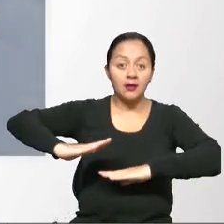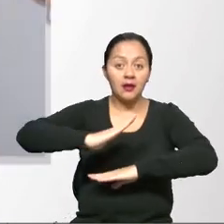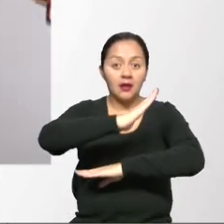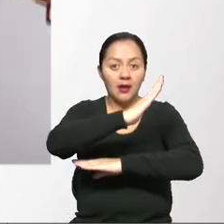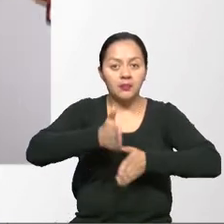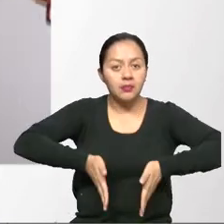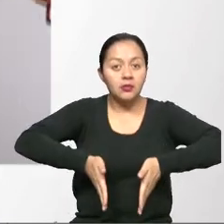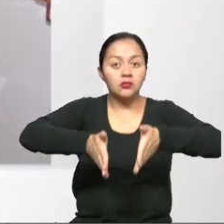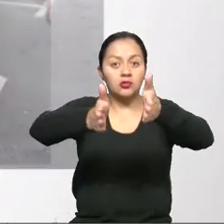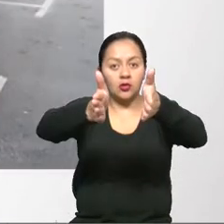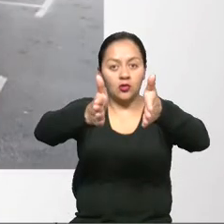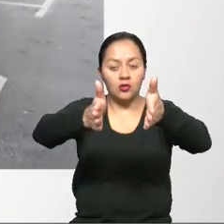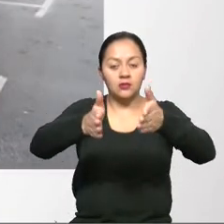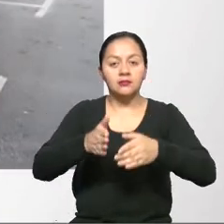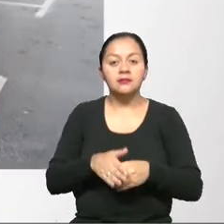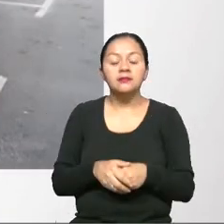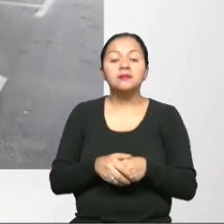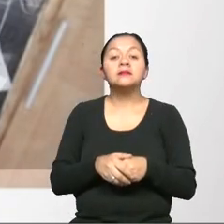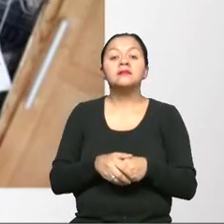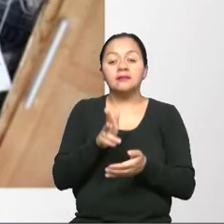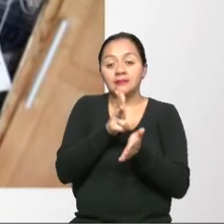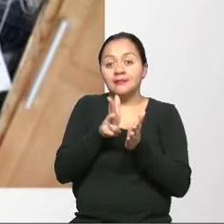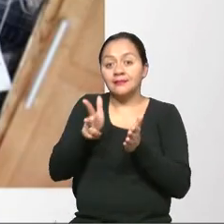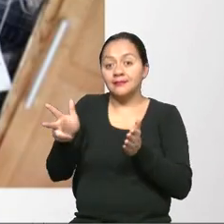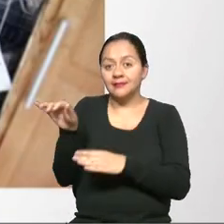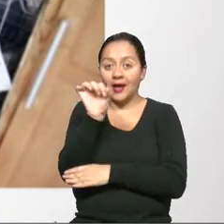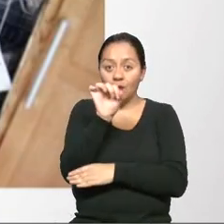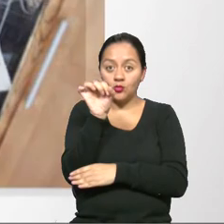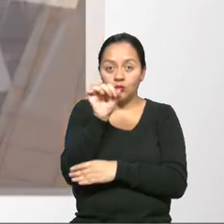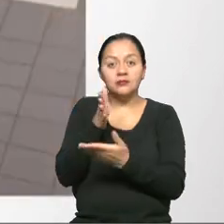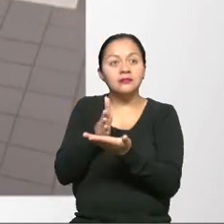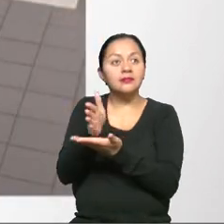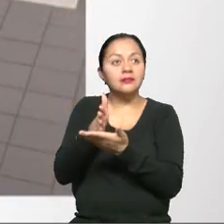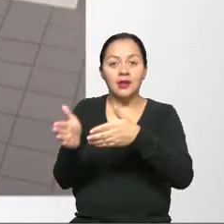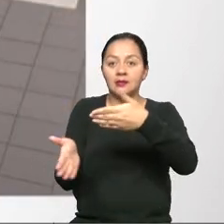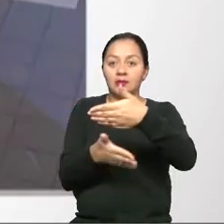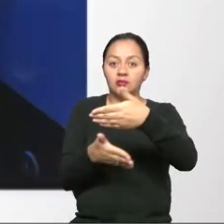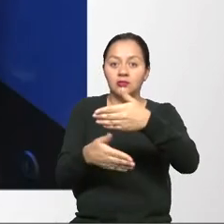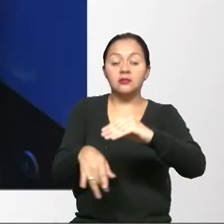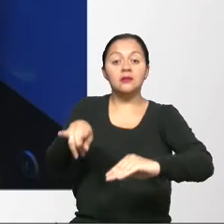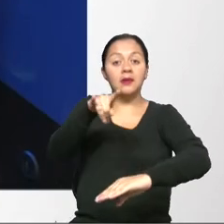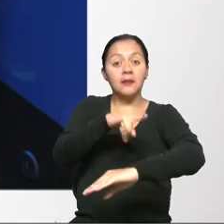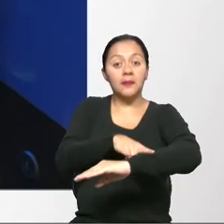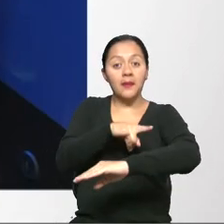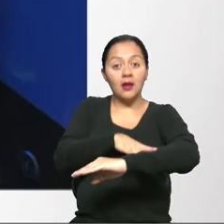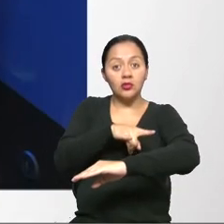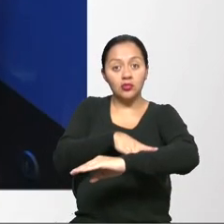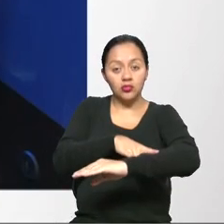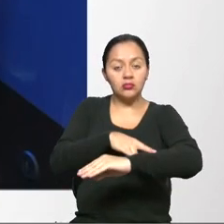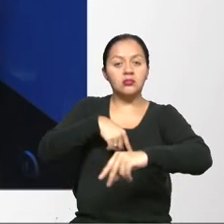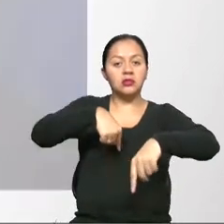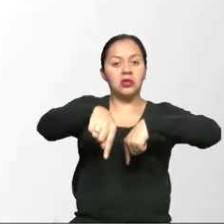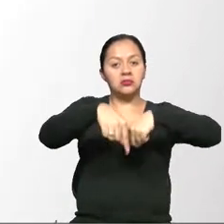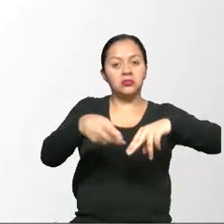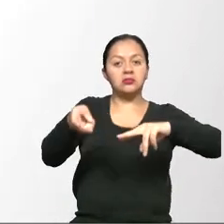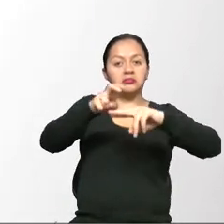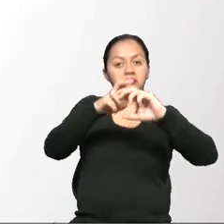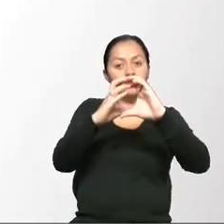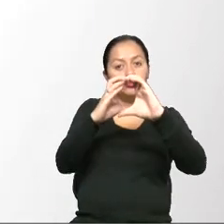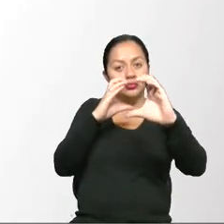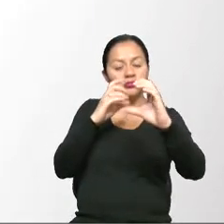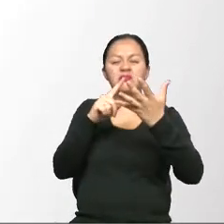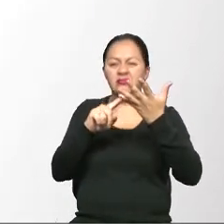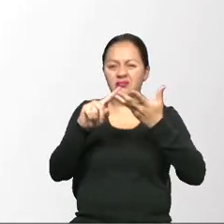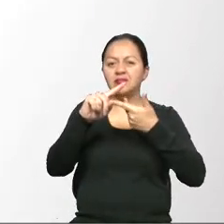corredores, pasillos, estacionamientos, acceso a cocinas, sanitarios, medios de transporte, entre otros.